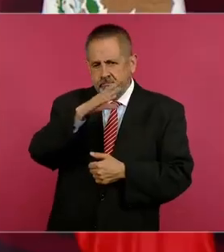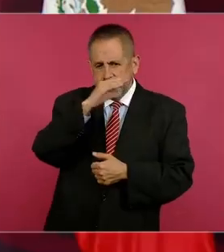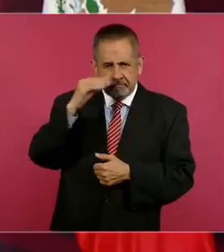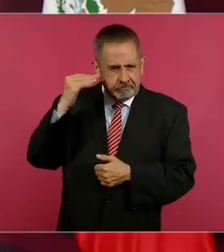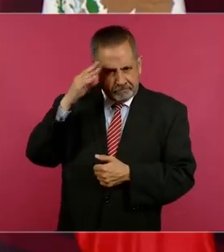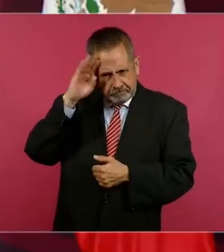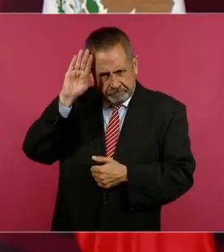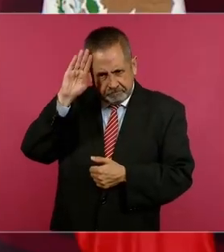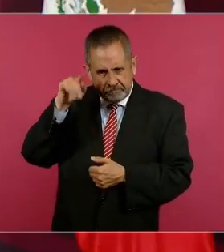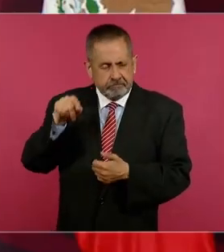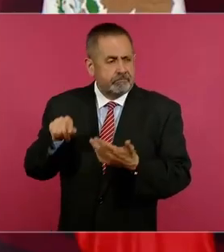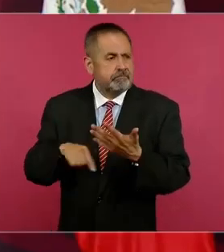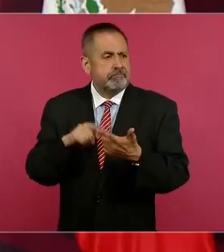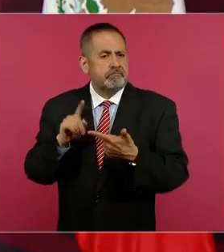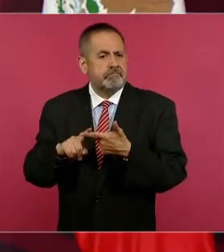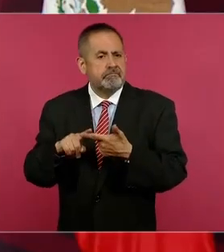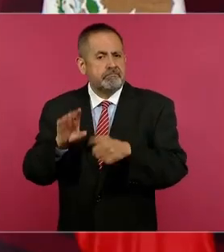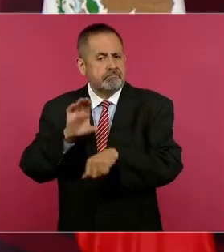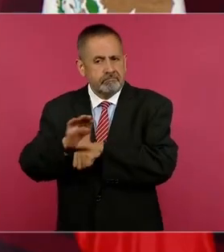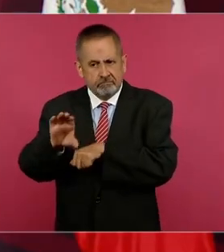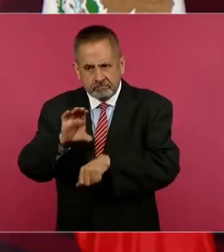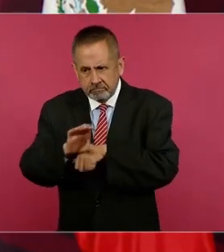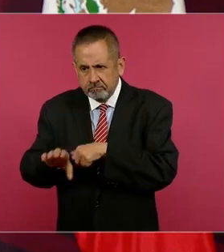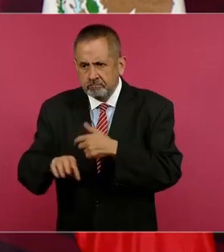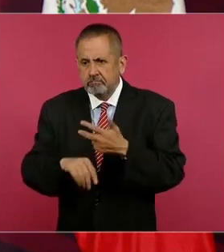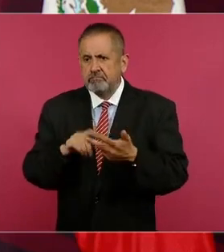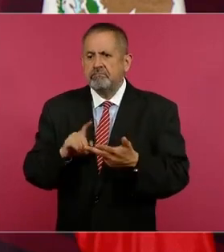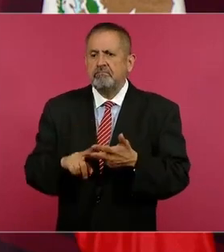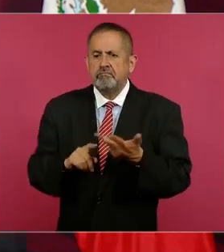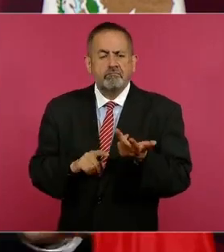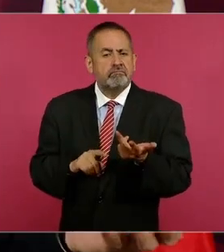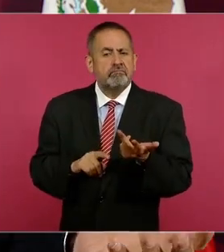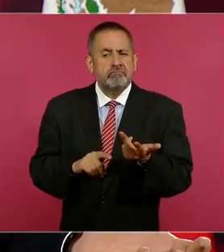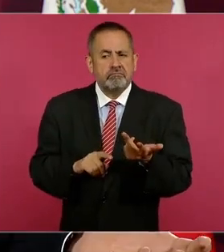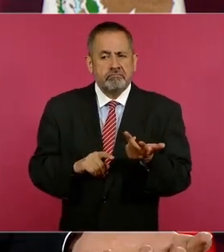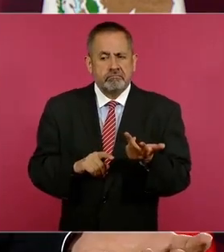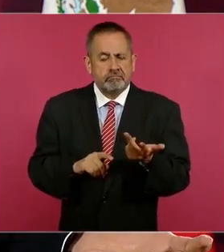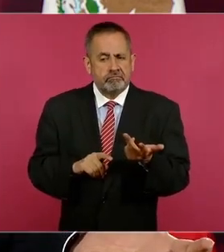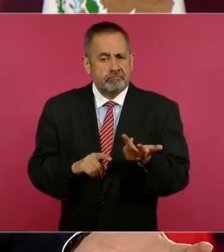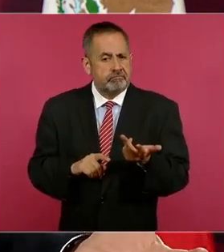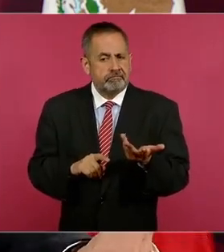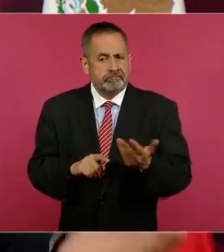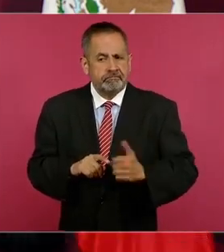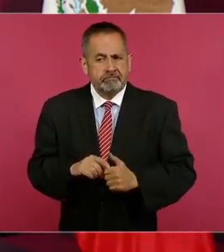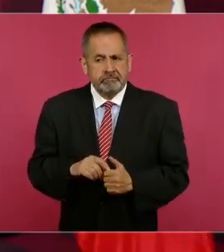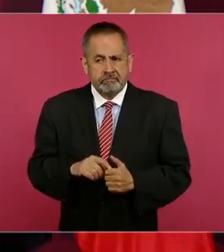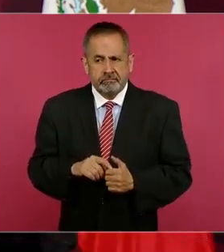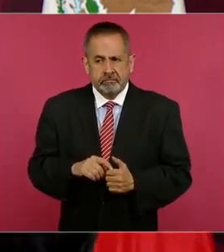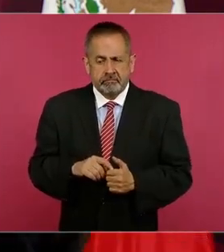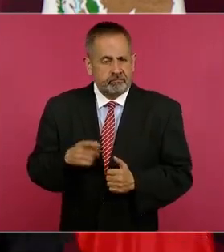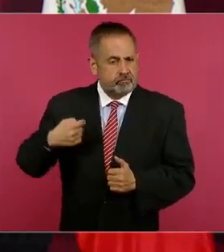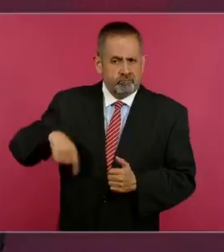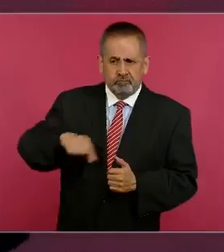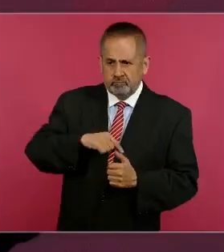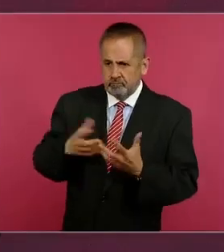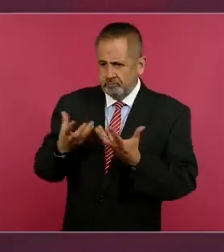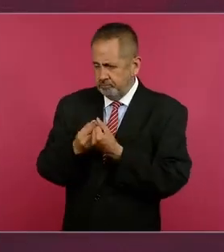de Colombia, unirnos,